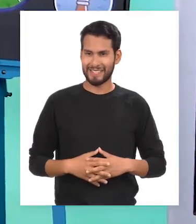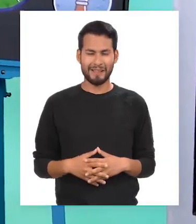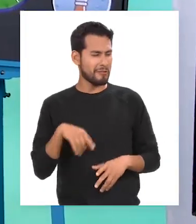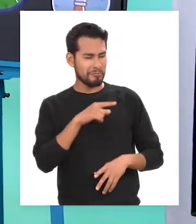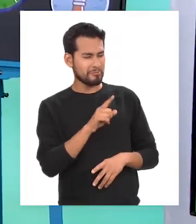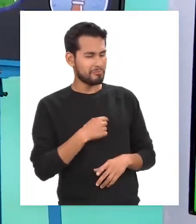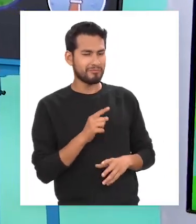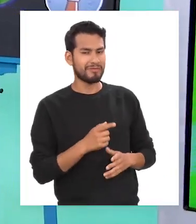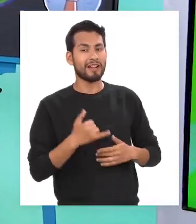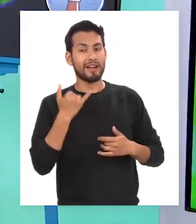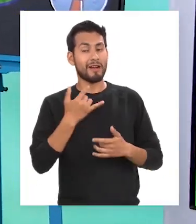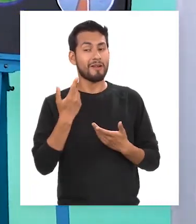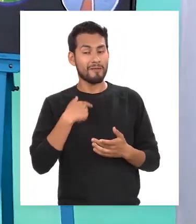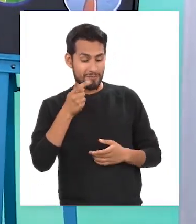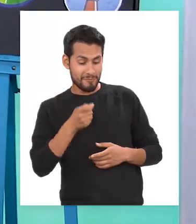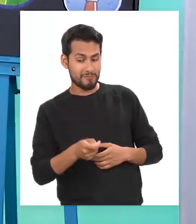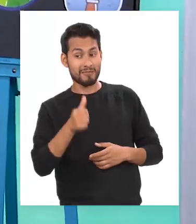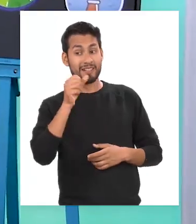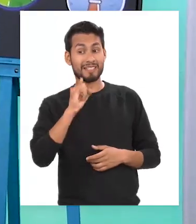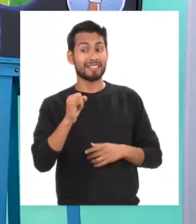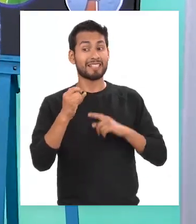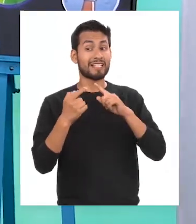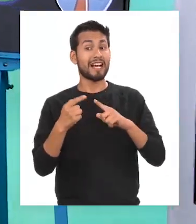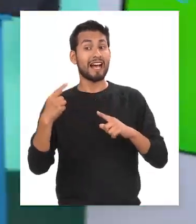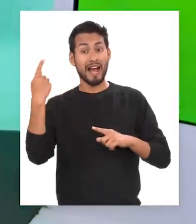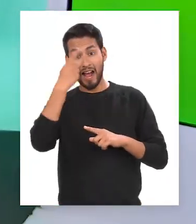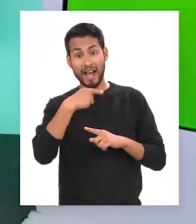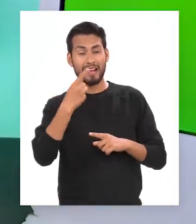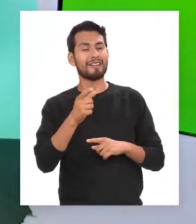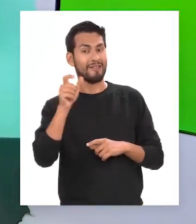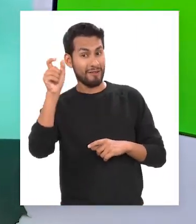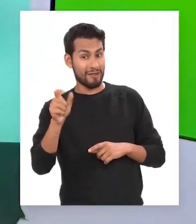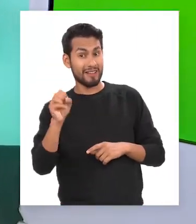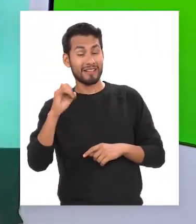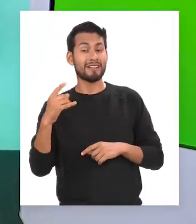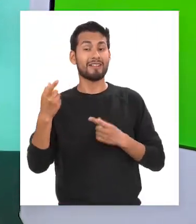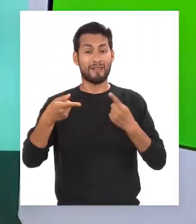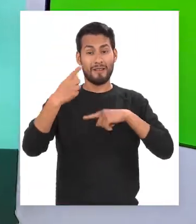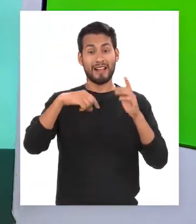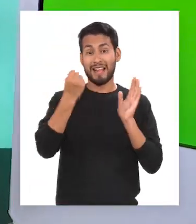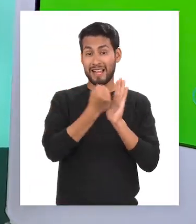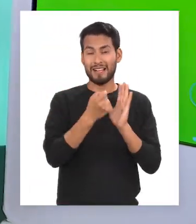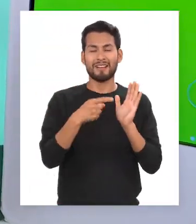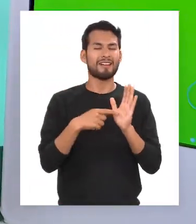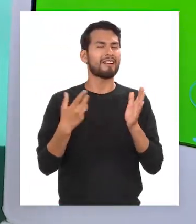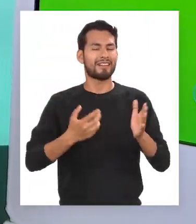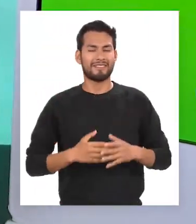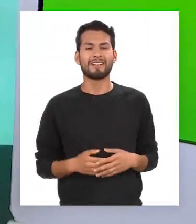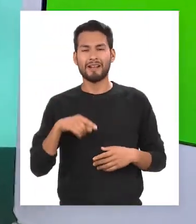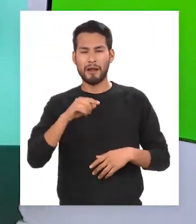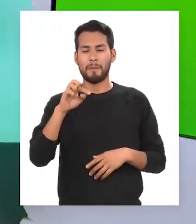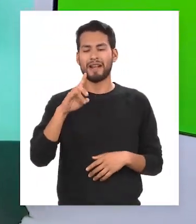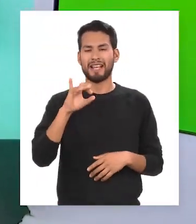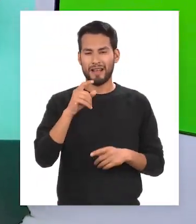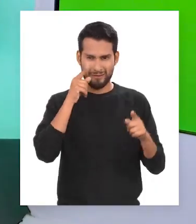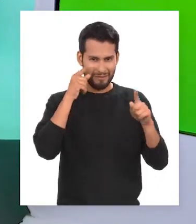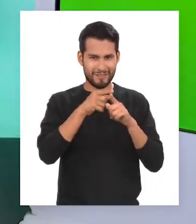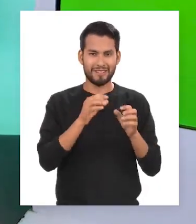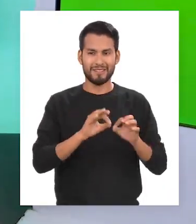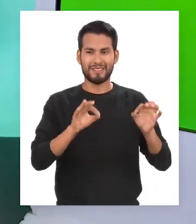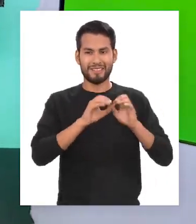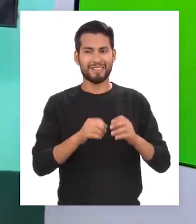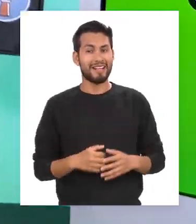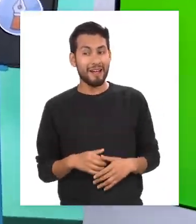Ni para ti ni para mí. Lanzaré una moneda. Si sale cara, será el sujeto. Y si cae mostrando el sello, el predicado será nuestro